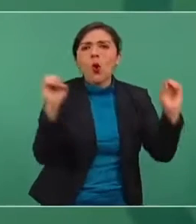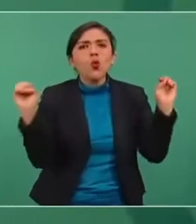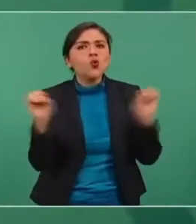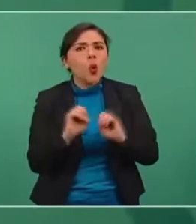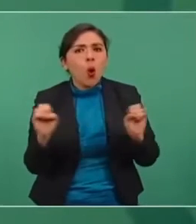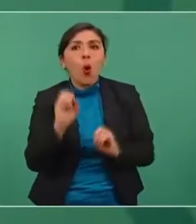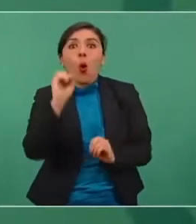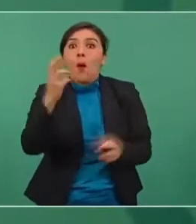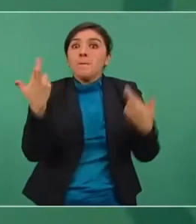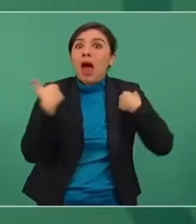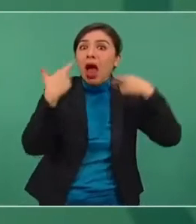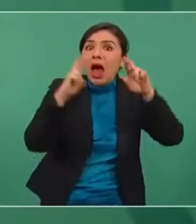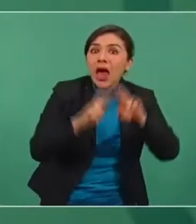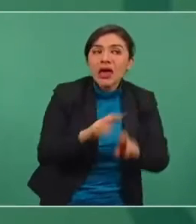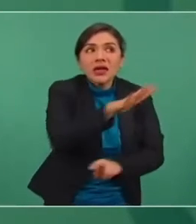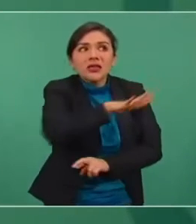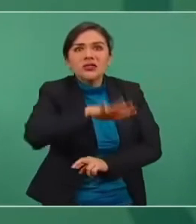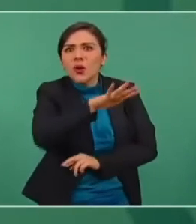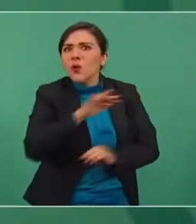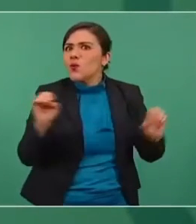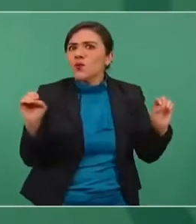en maestras, en maestros.